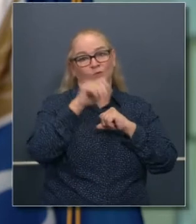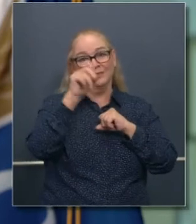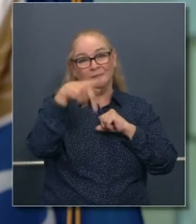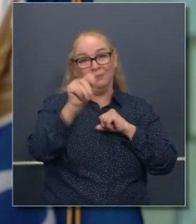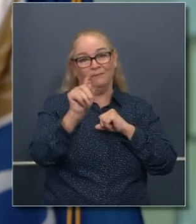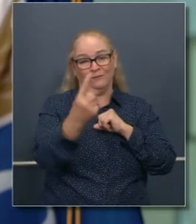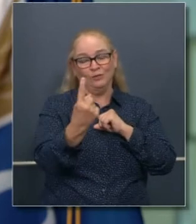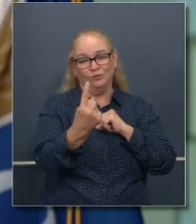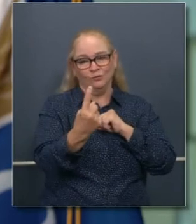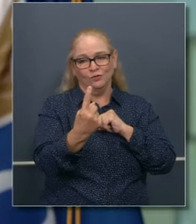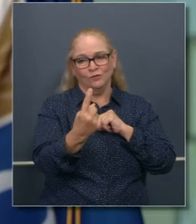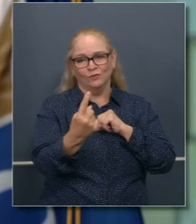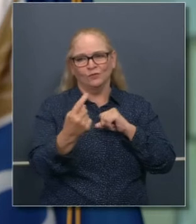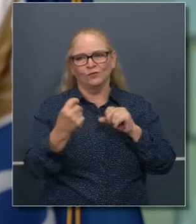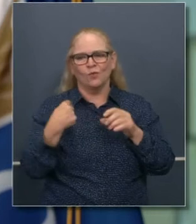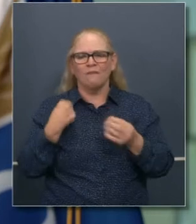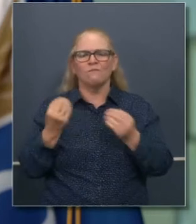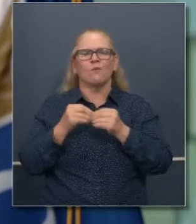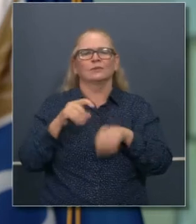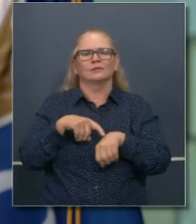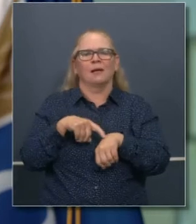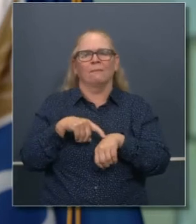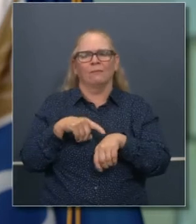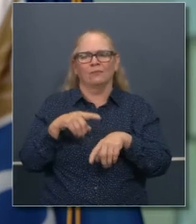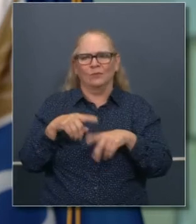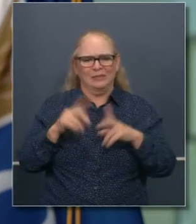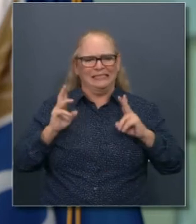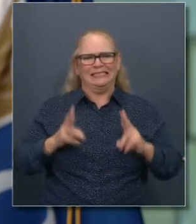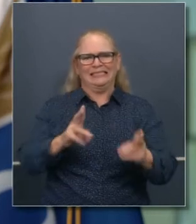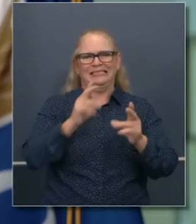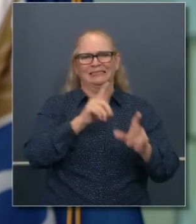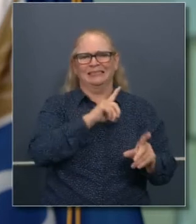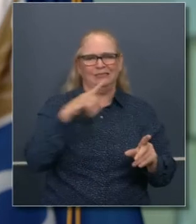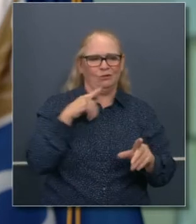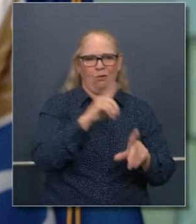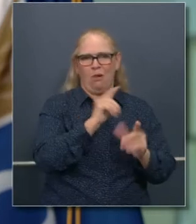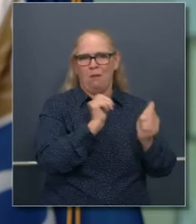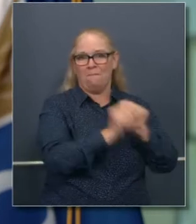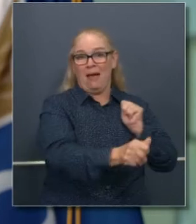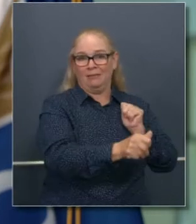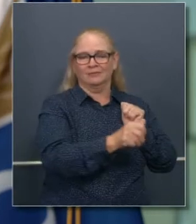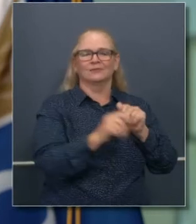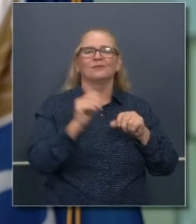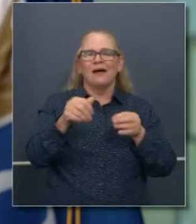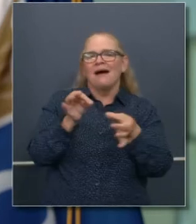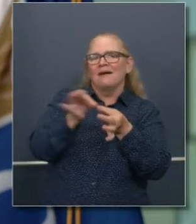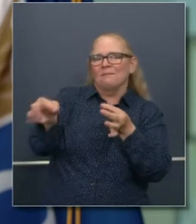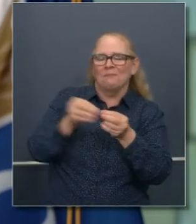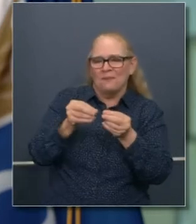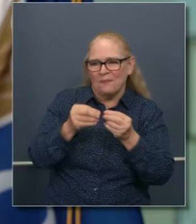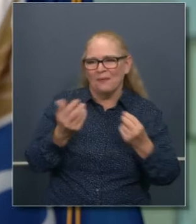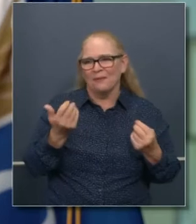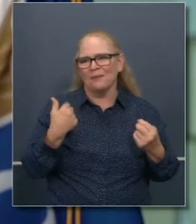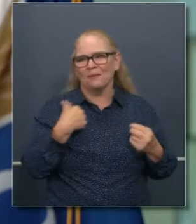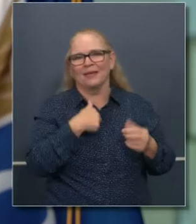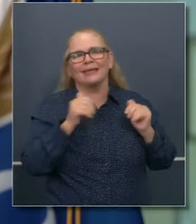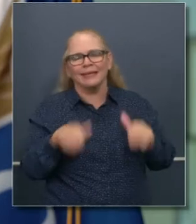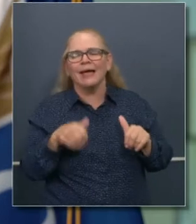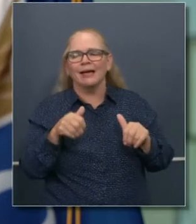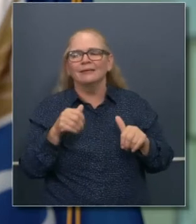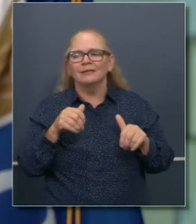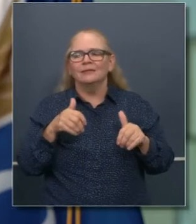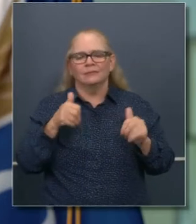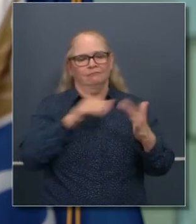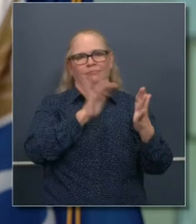Esperamos que se extienda más allá del primero de septiembre, pero ciertamente nos pondremos a trabajar con la urgencia necesaria y lo haremos de manera que